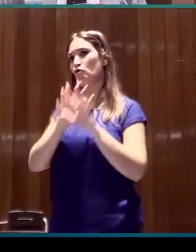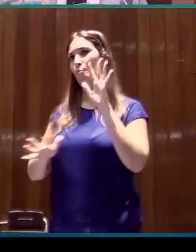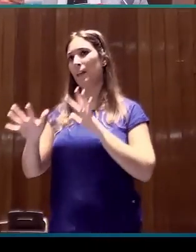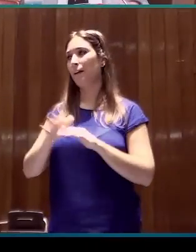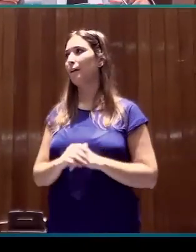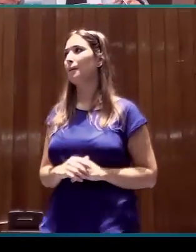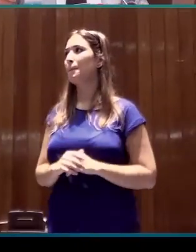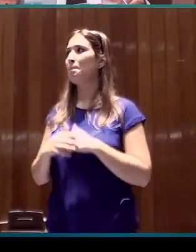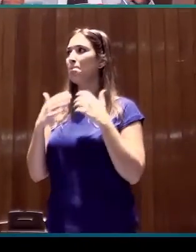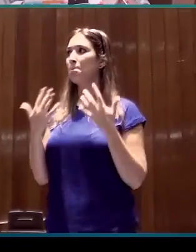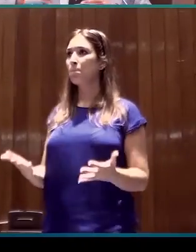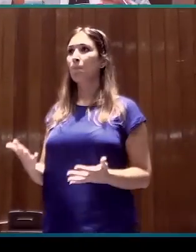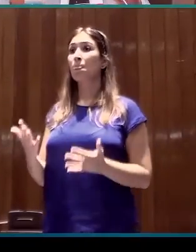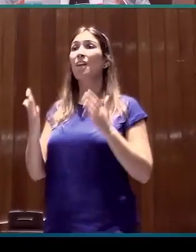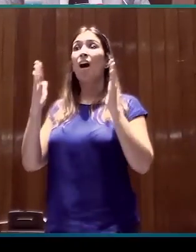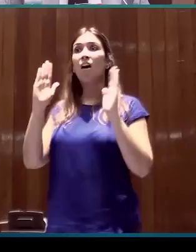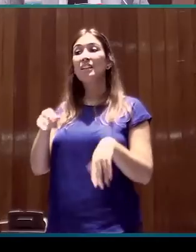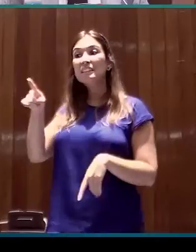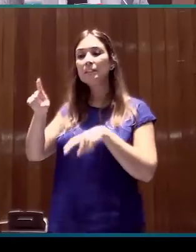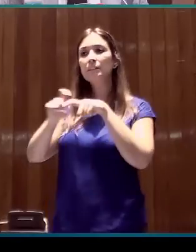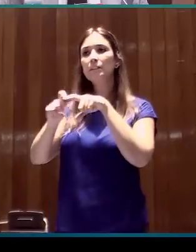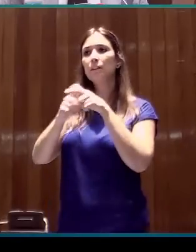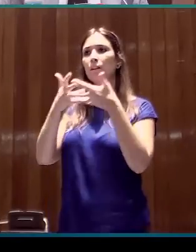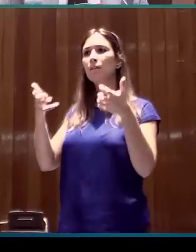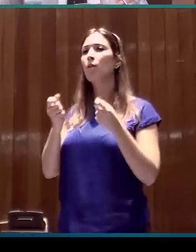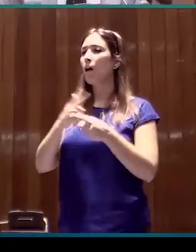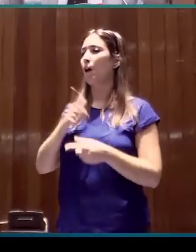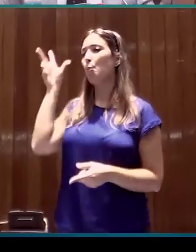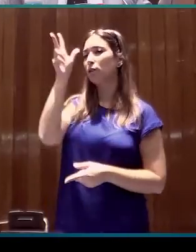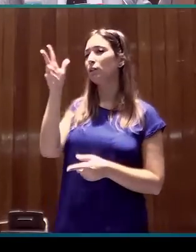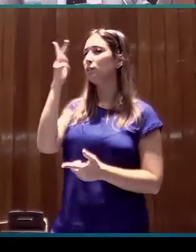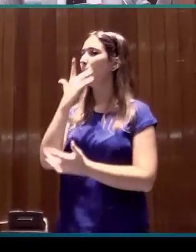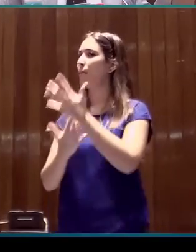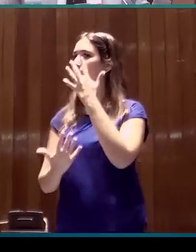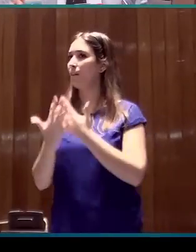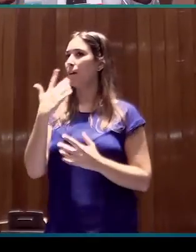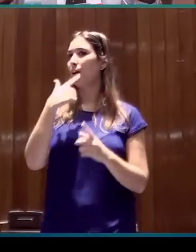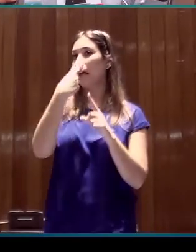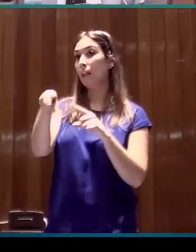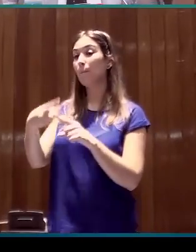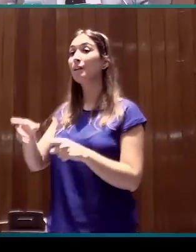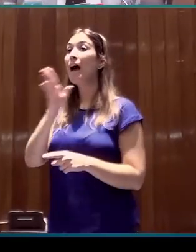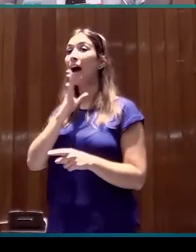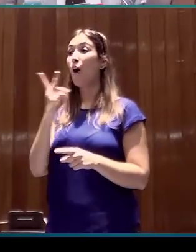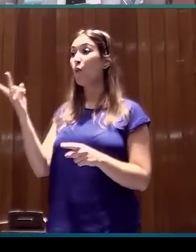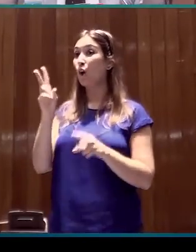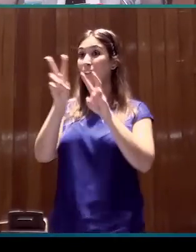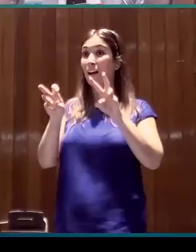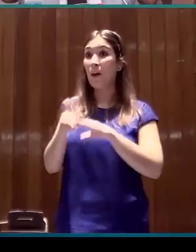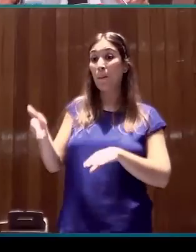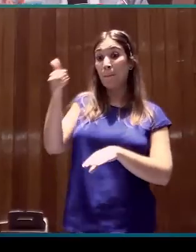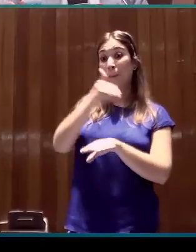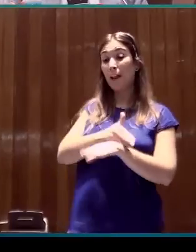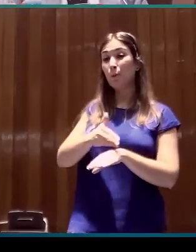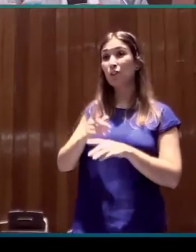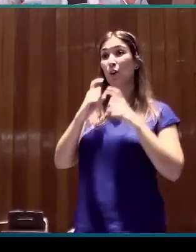Con lo cual, estamos adoptando una hipótesis que combina elementos de los dos análisis previos a los